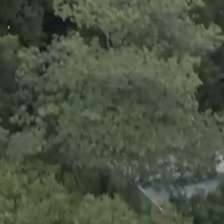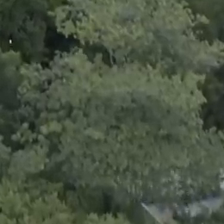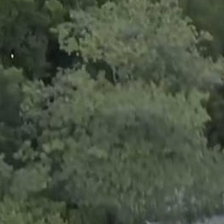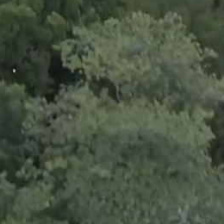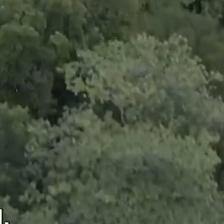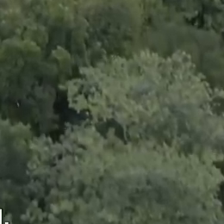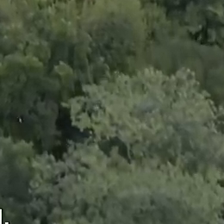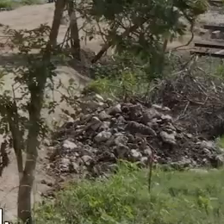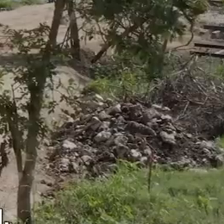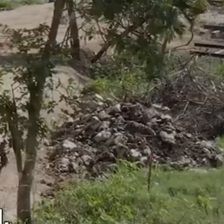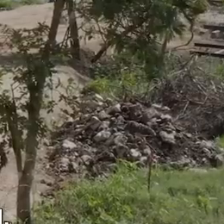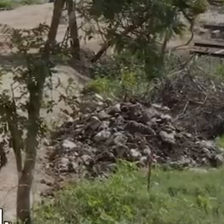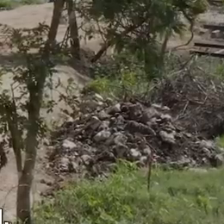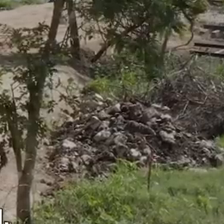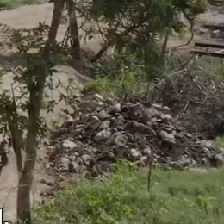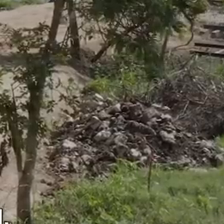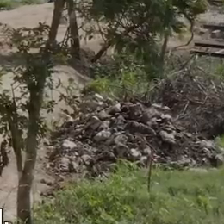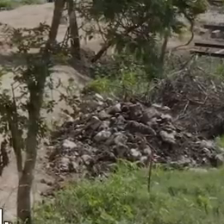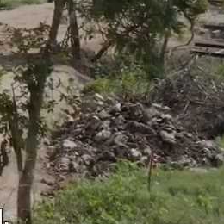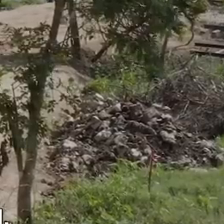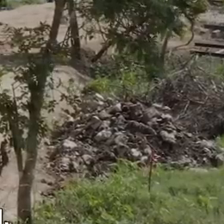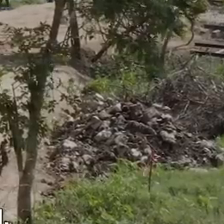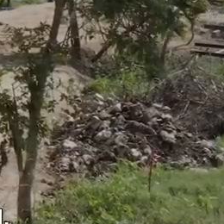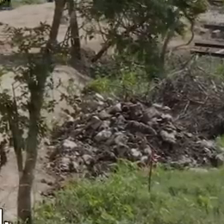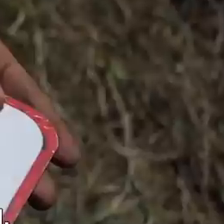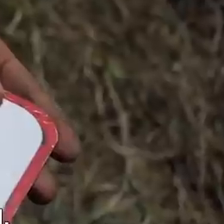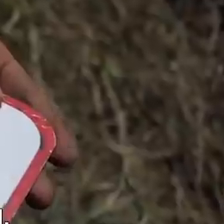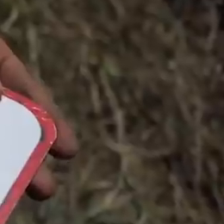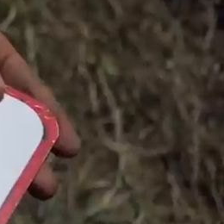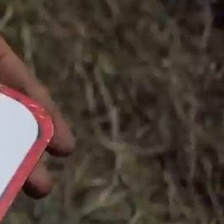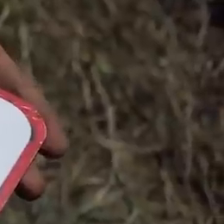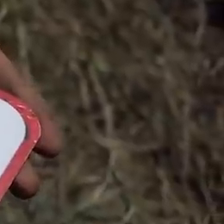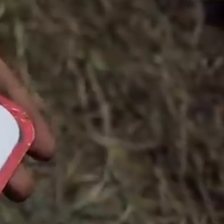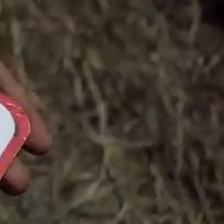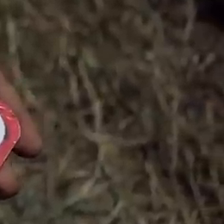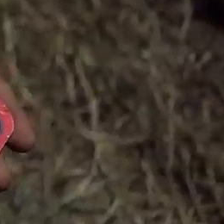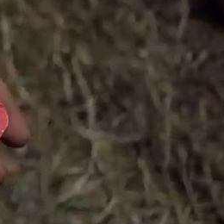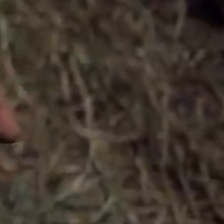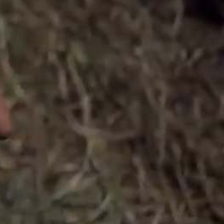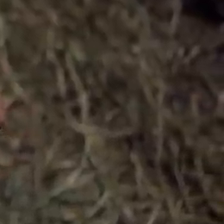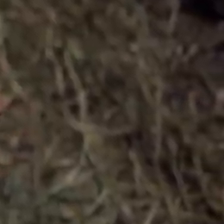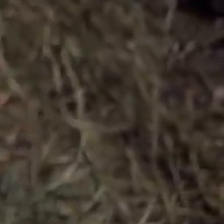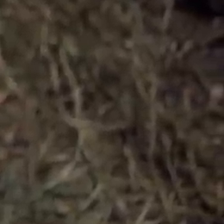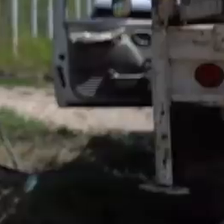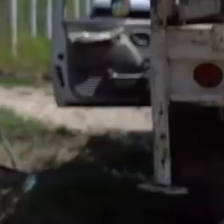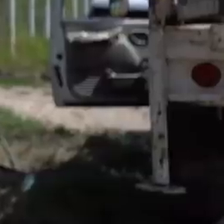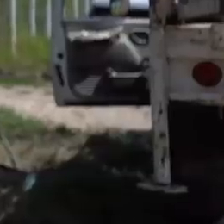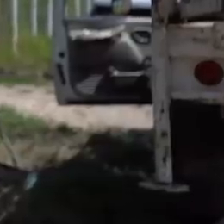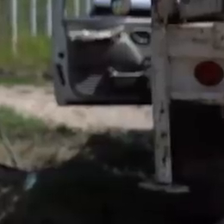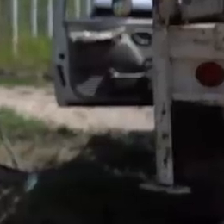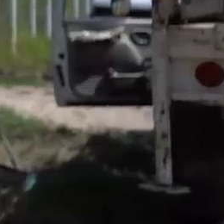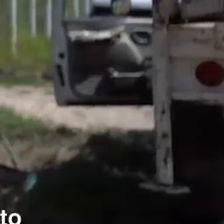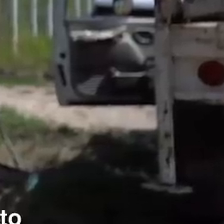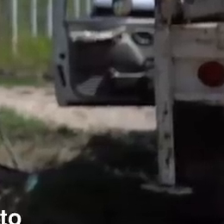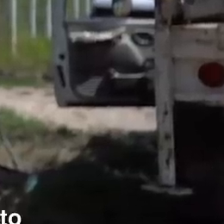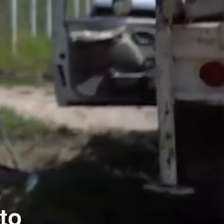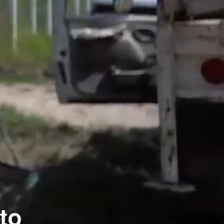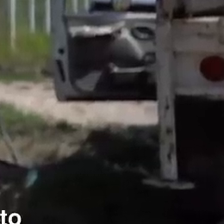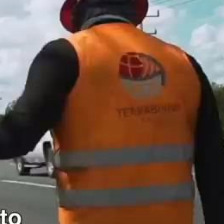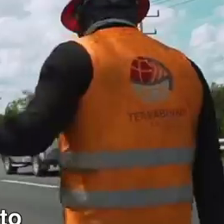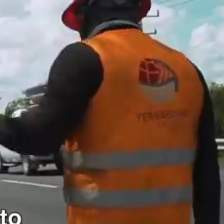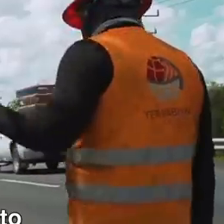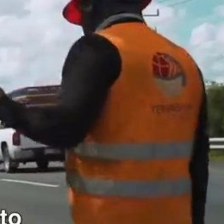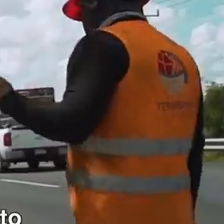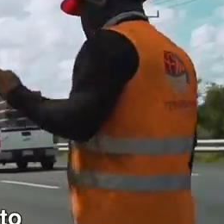Cárdenas, Campeche experimentó un dinamismo económico y social producto de su conexión con el resto del país. Hoy,